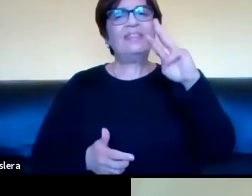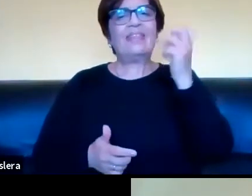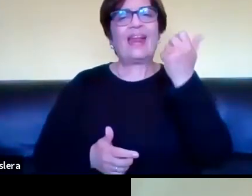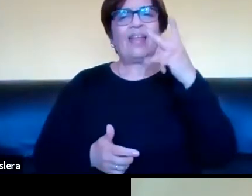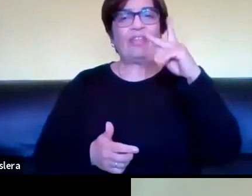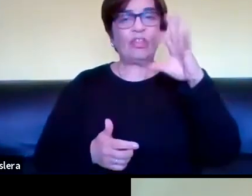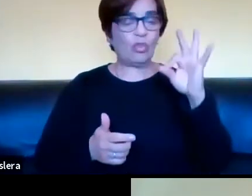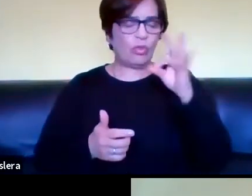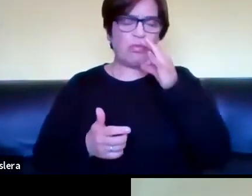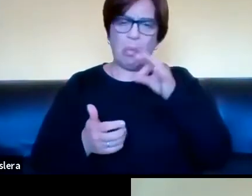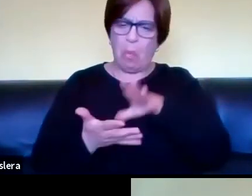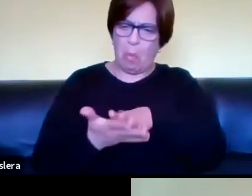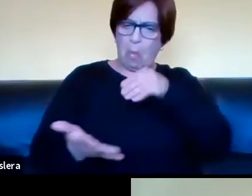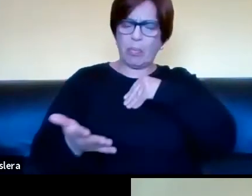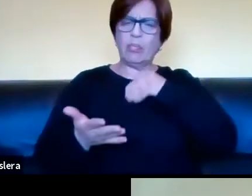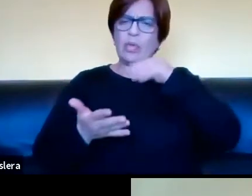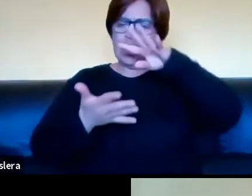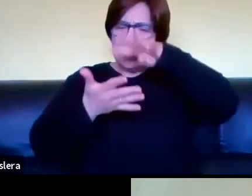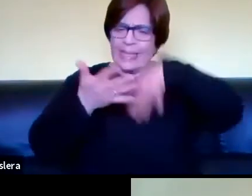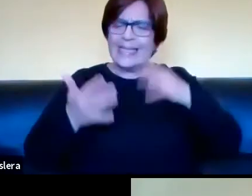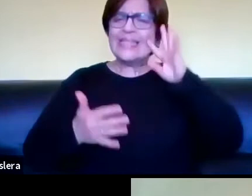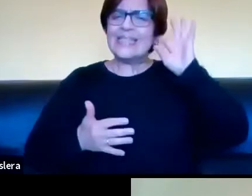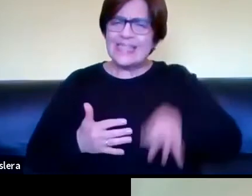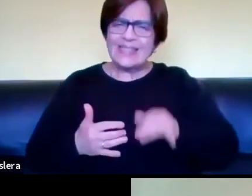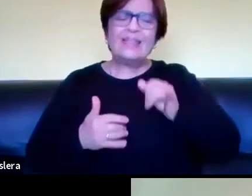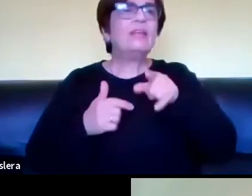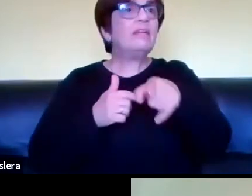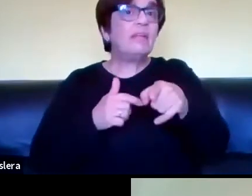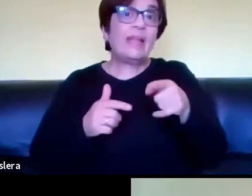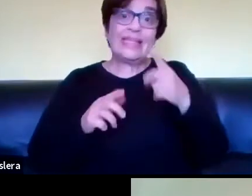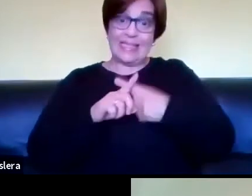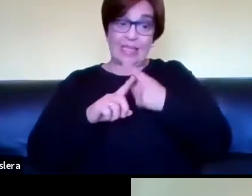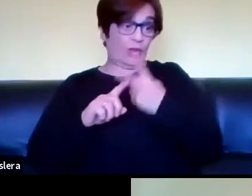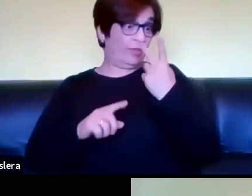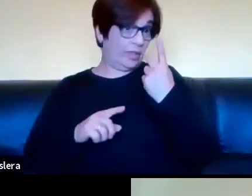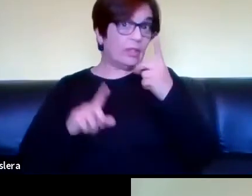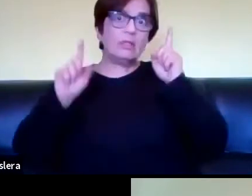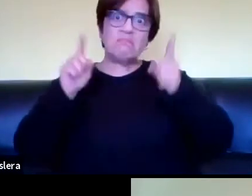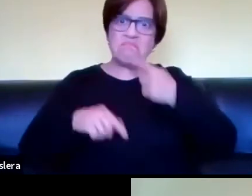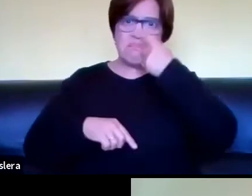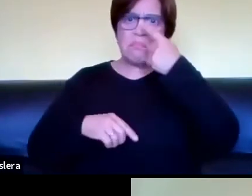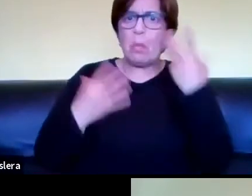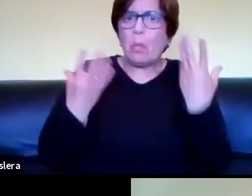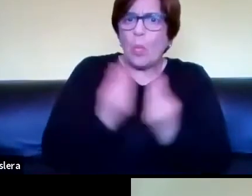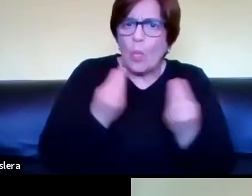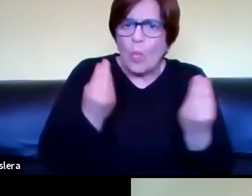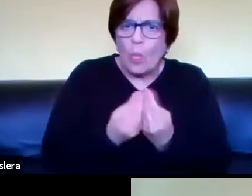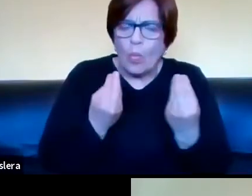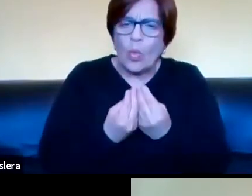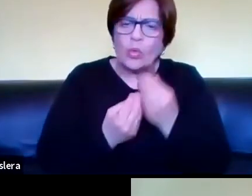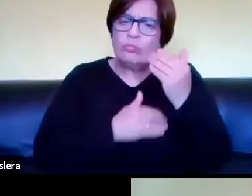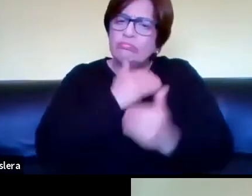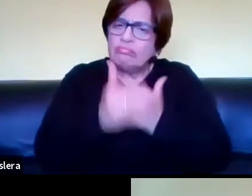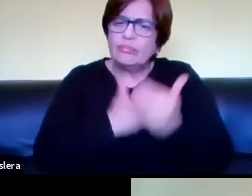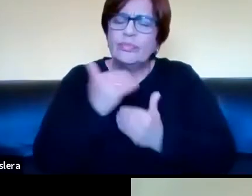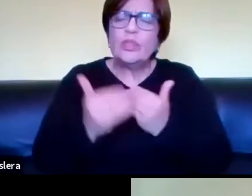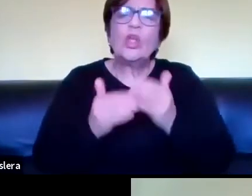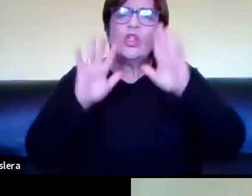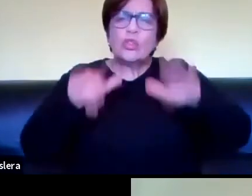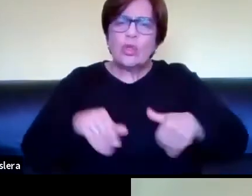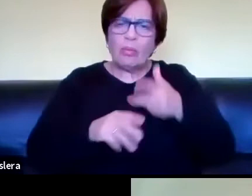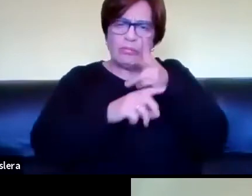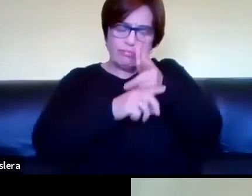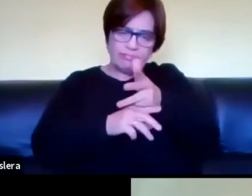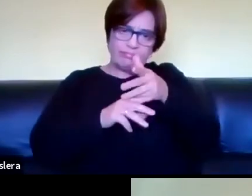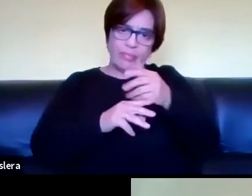Y, en particular, a mí me parece muy interesante el trabajo que vos venís realizando sobre textualidad diferida